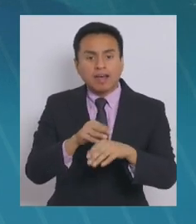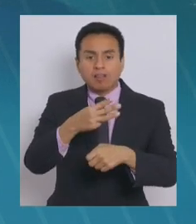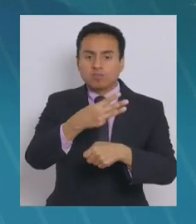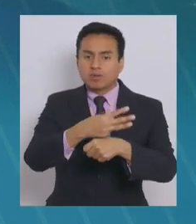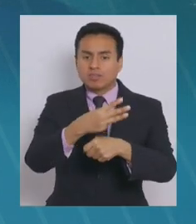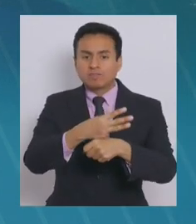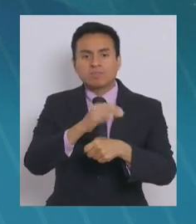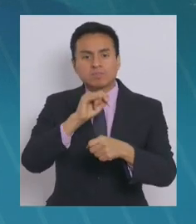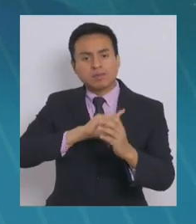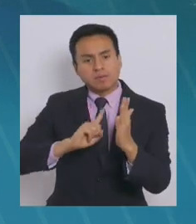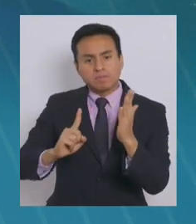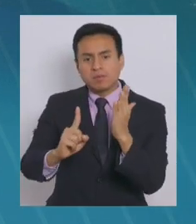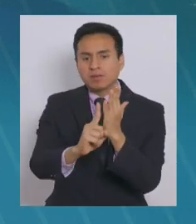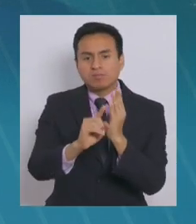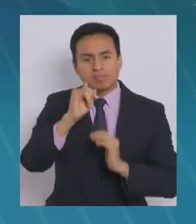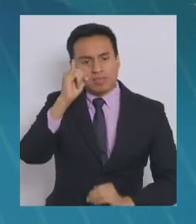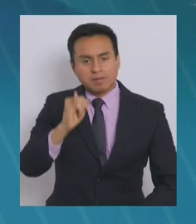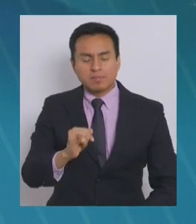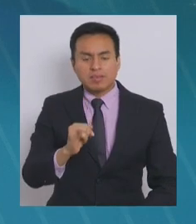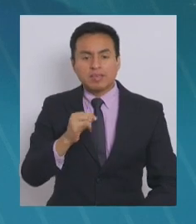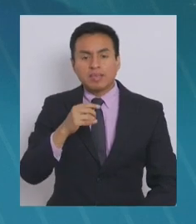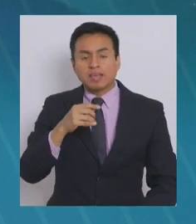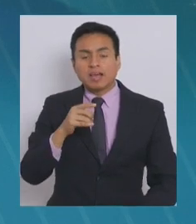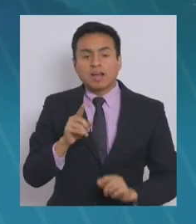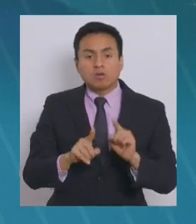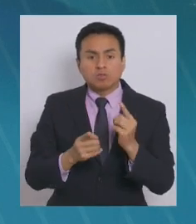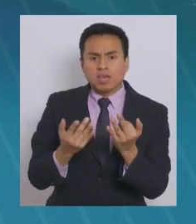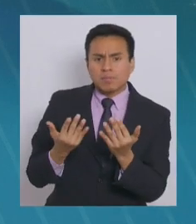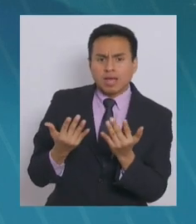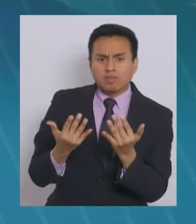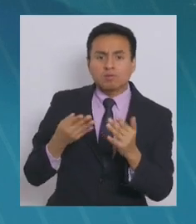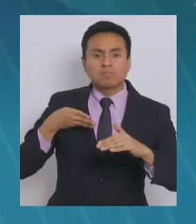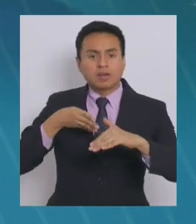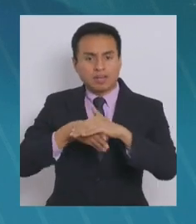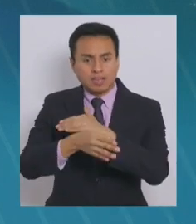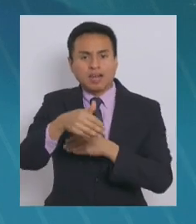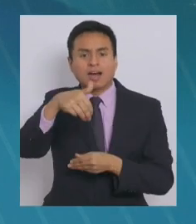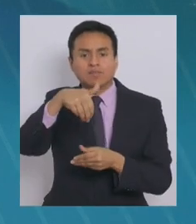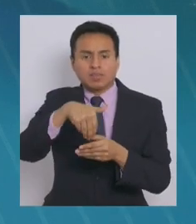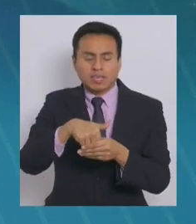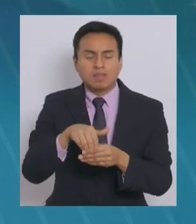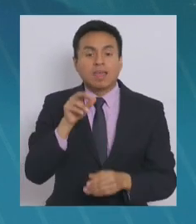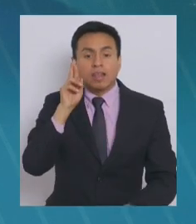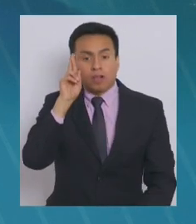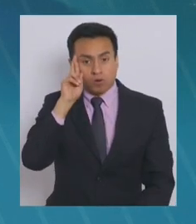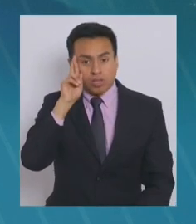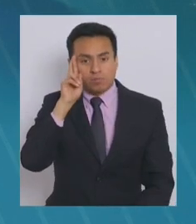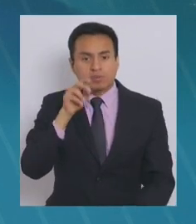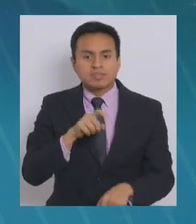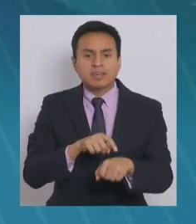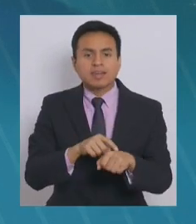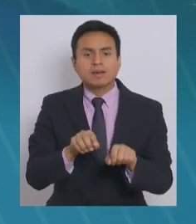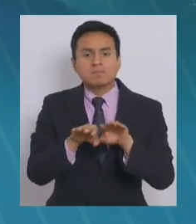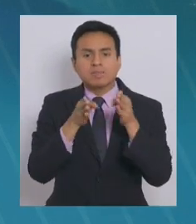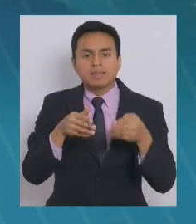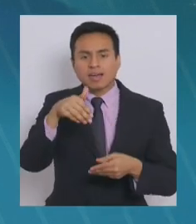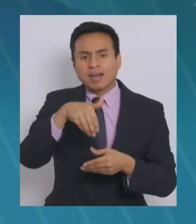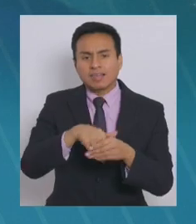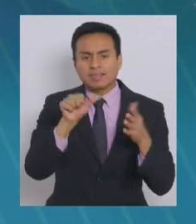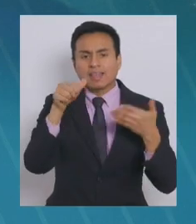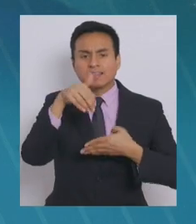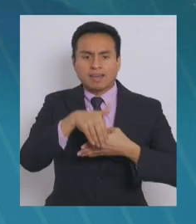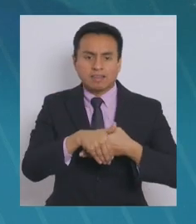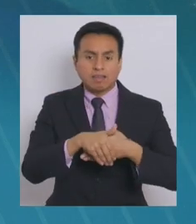a ser siempre puestos primeros en la fila en el caso de que haya espera para concurrir a votar. Recordemos entonces que se cierran las mesas a las seis de la tarde,